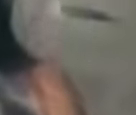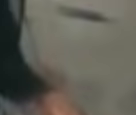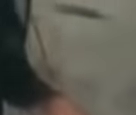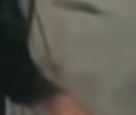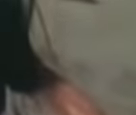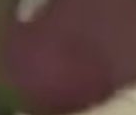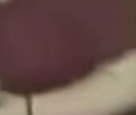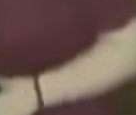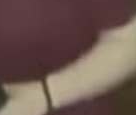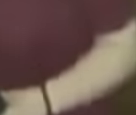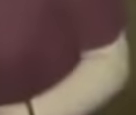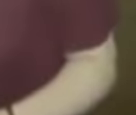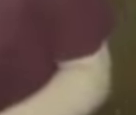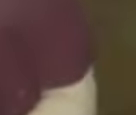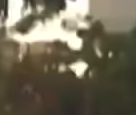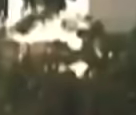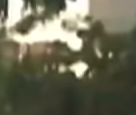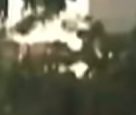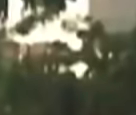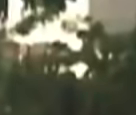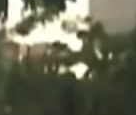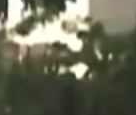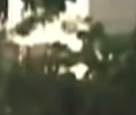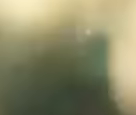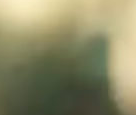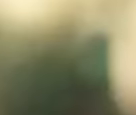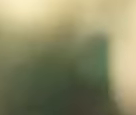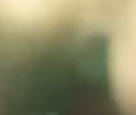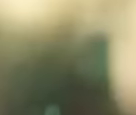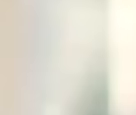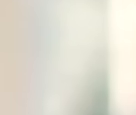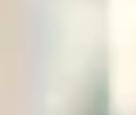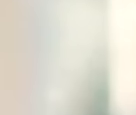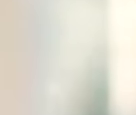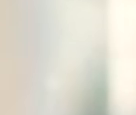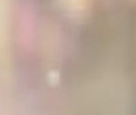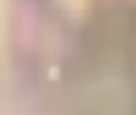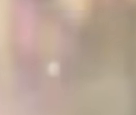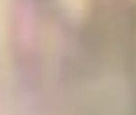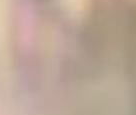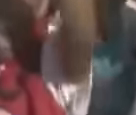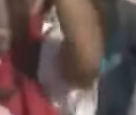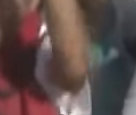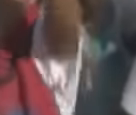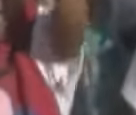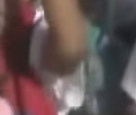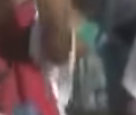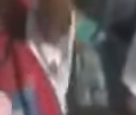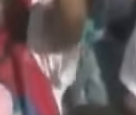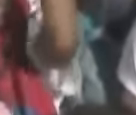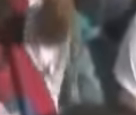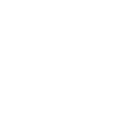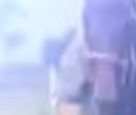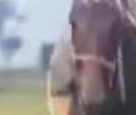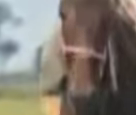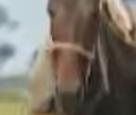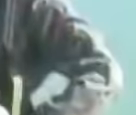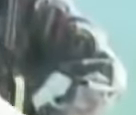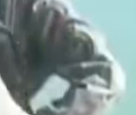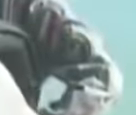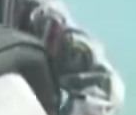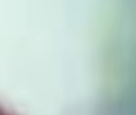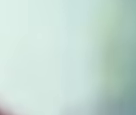¡Viva la juventud! Donde quiera que esté, donde quiera que exista un joven, ahí está